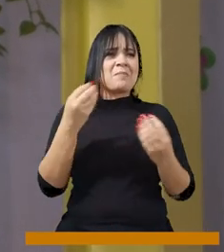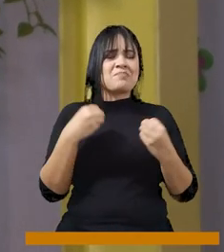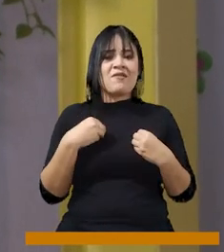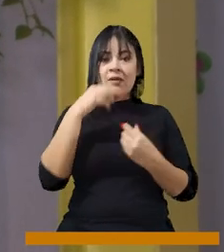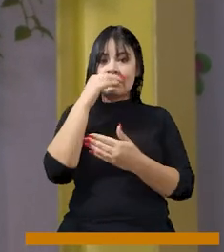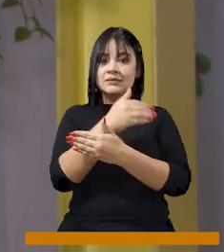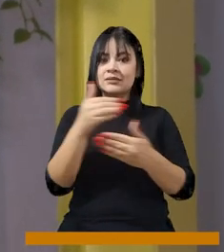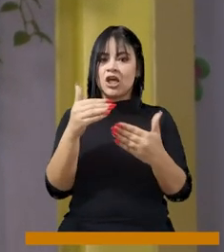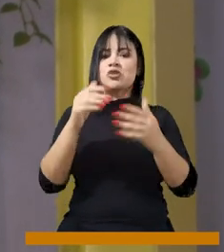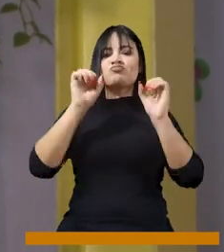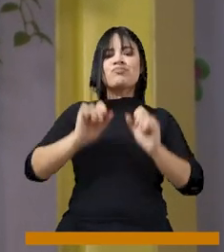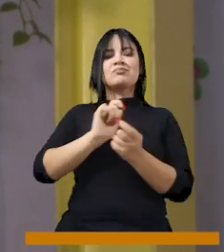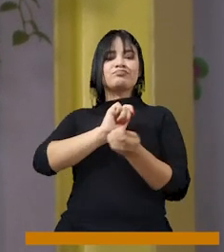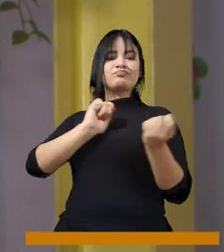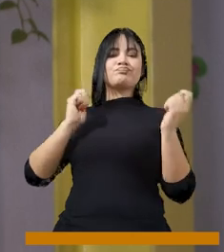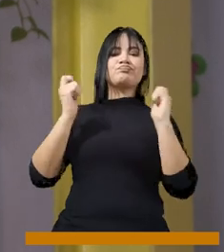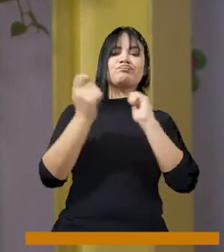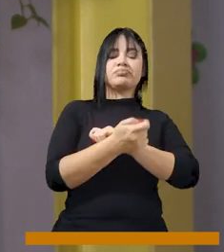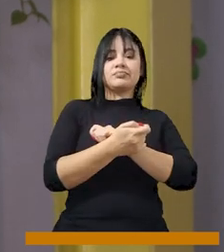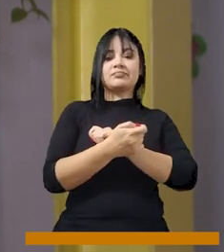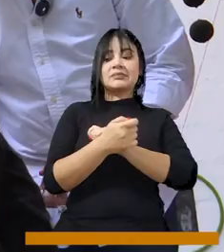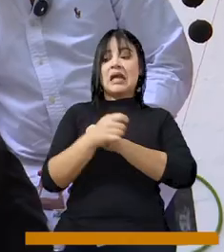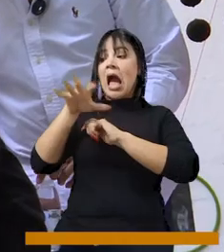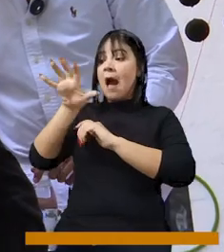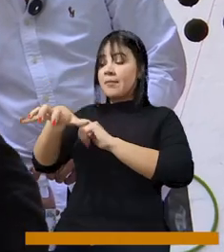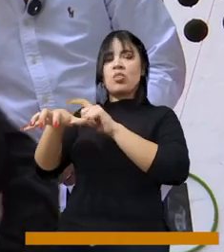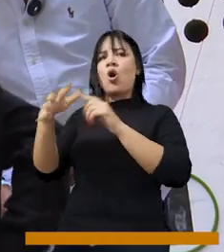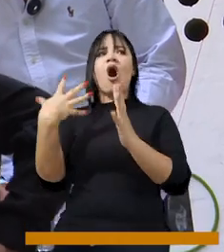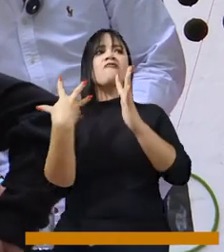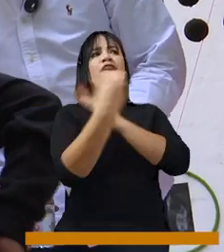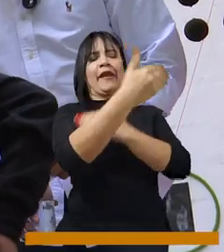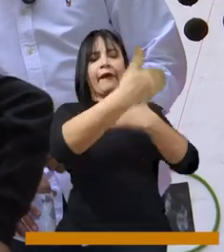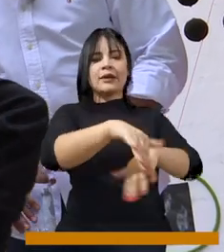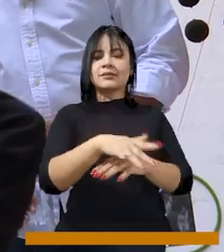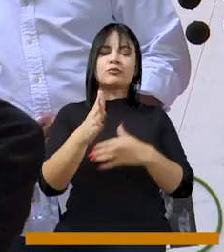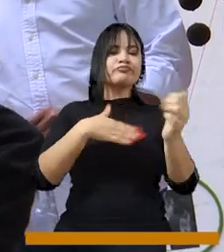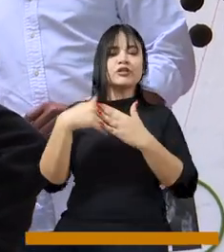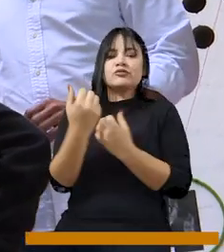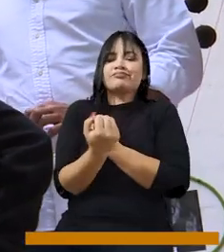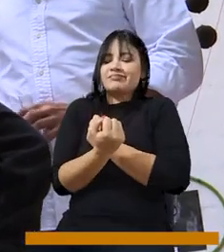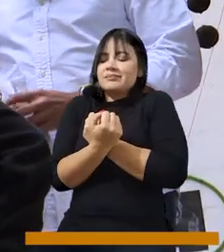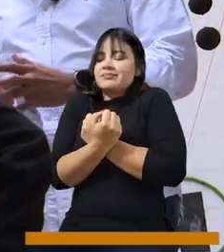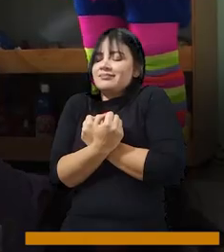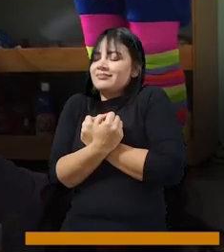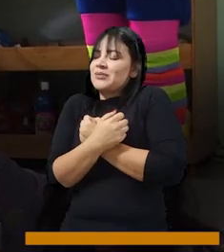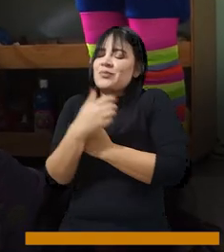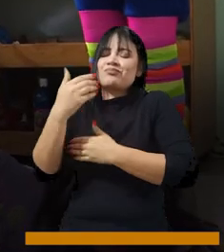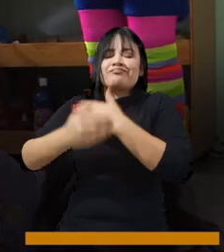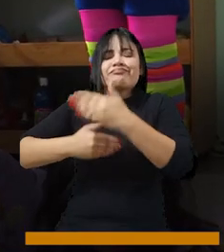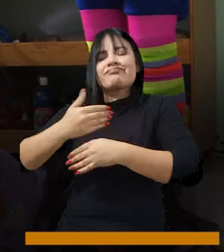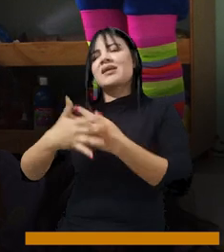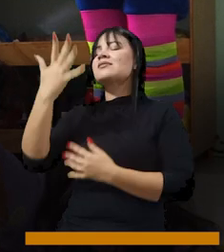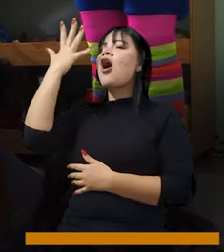realidades que las niñas y los niños viven fuera de este centro infantil. Lo más importante, a través del amor, el amor que les brindamos nosotros como